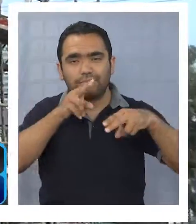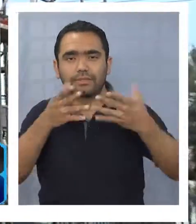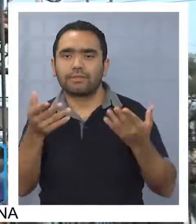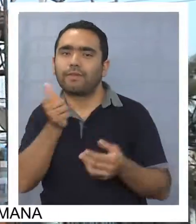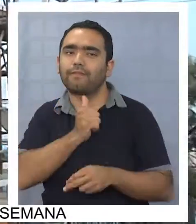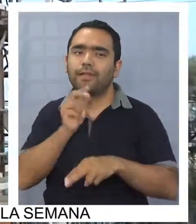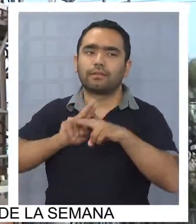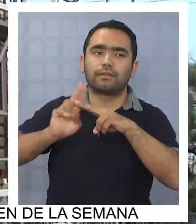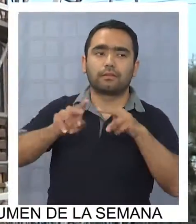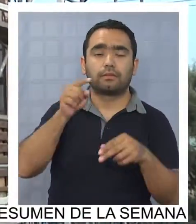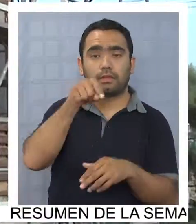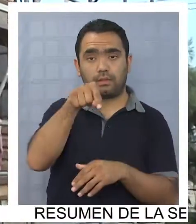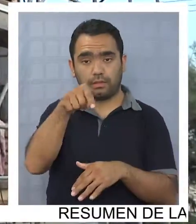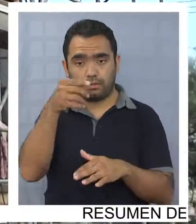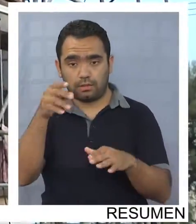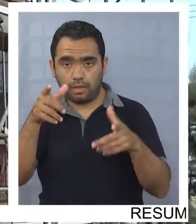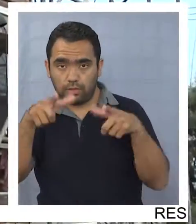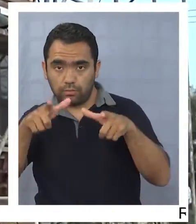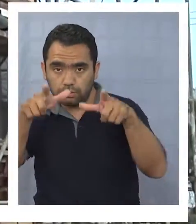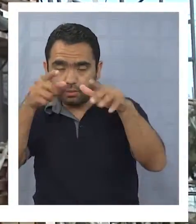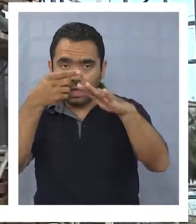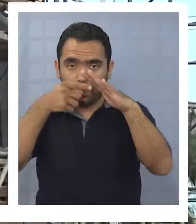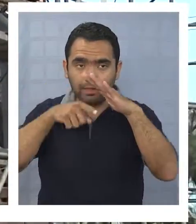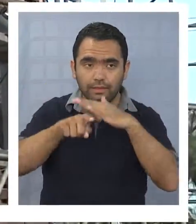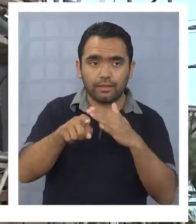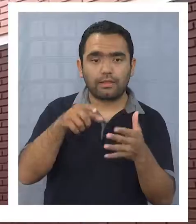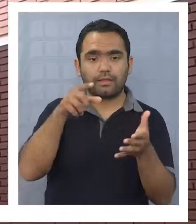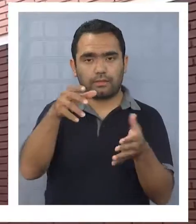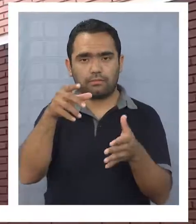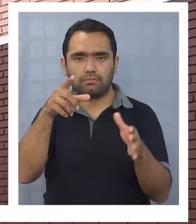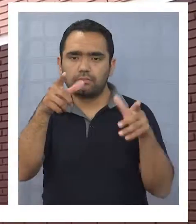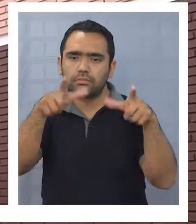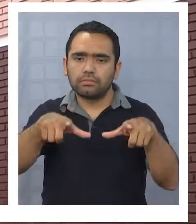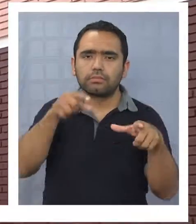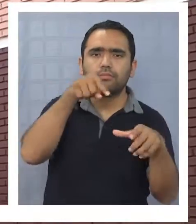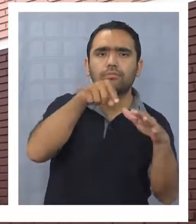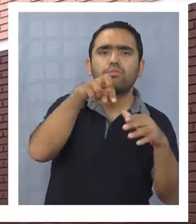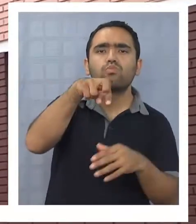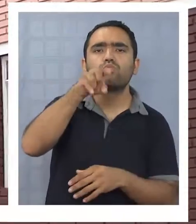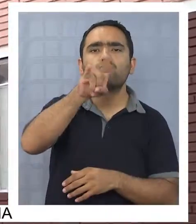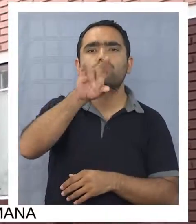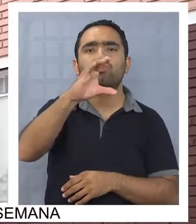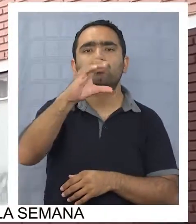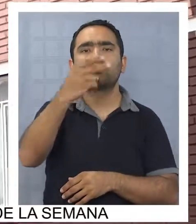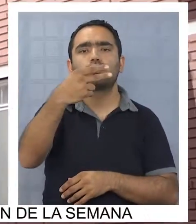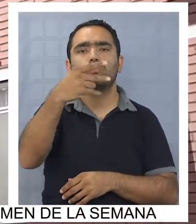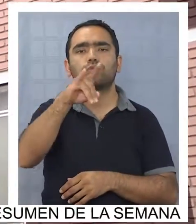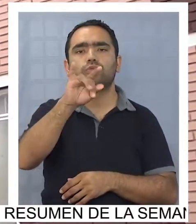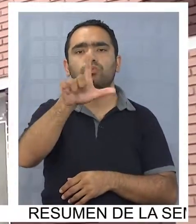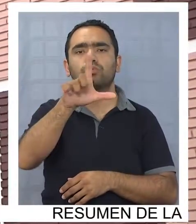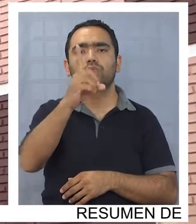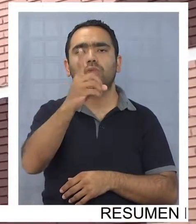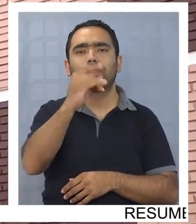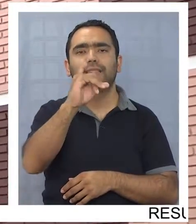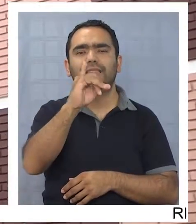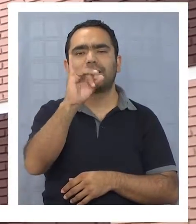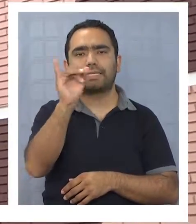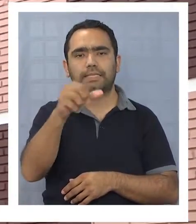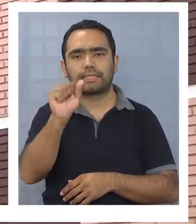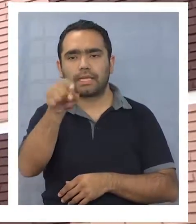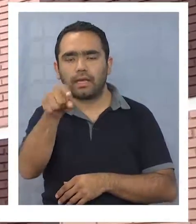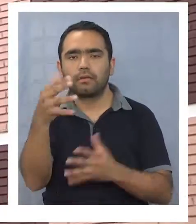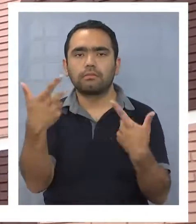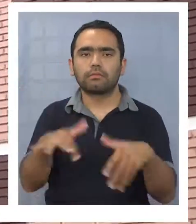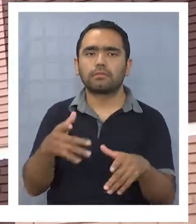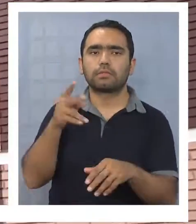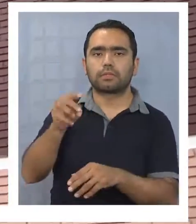Dentro de estos condominios se encuentra la Villa Puchuldiza, que ya muestra el progreso de sus obras tras las intervenciones que